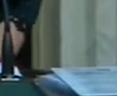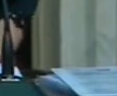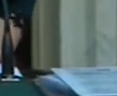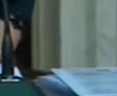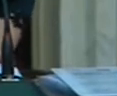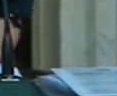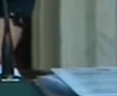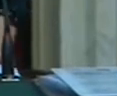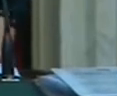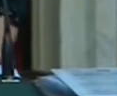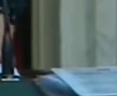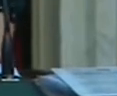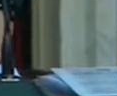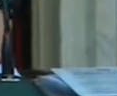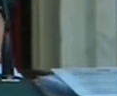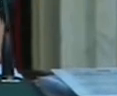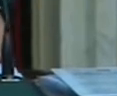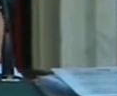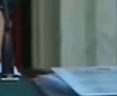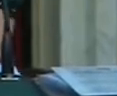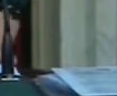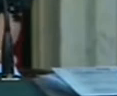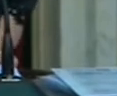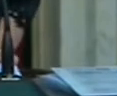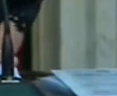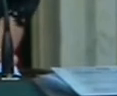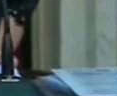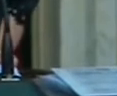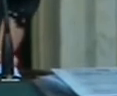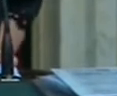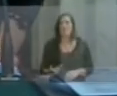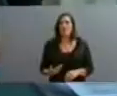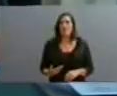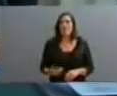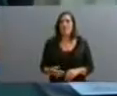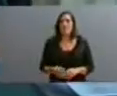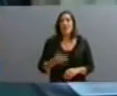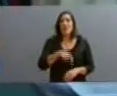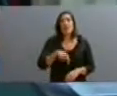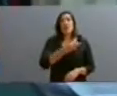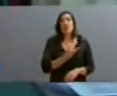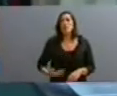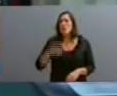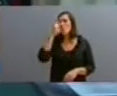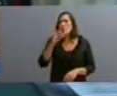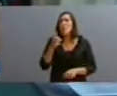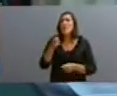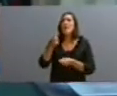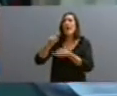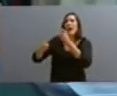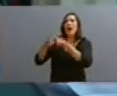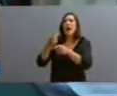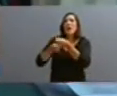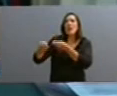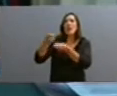No escuché que nadie dijera, este gobierno jamás negoció en materia nuclear porque además, ¿saben qué? La